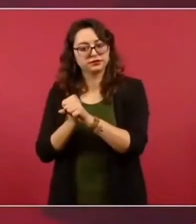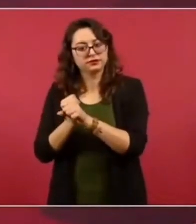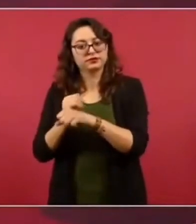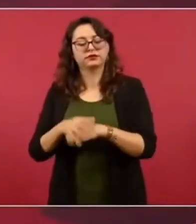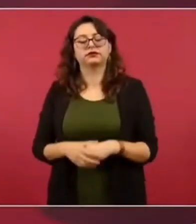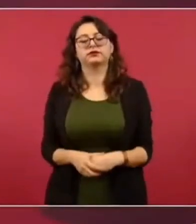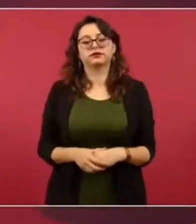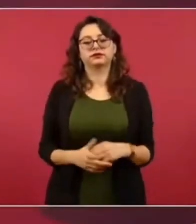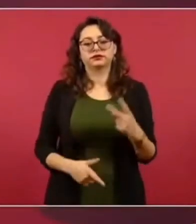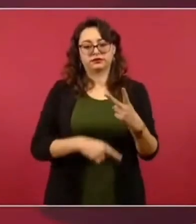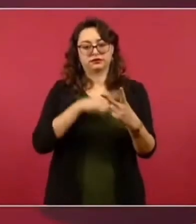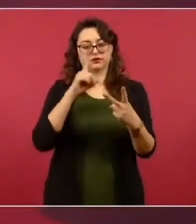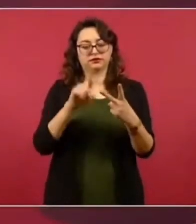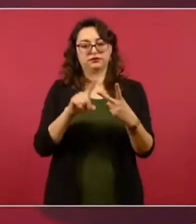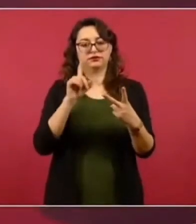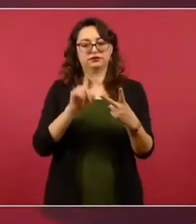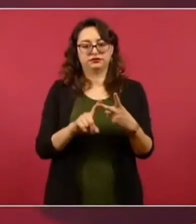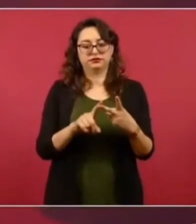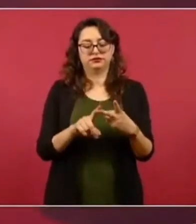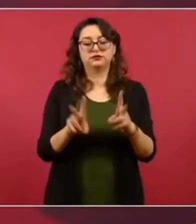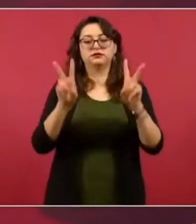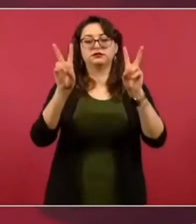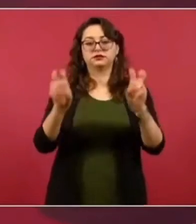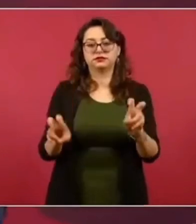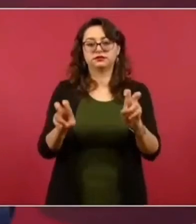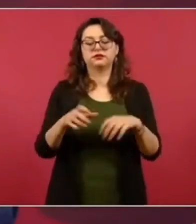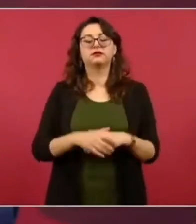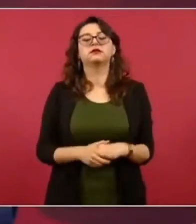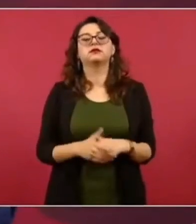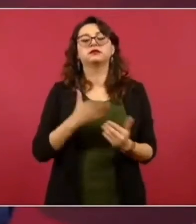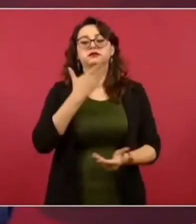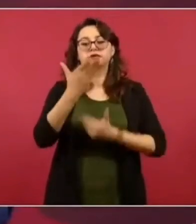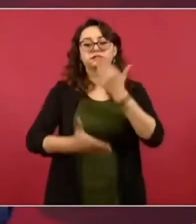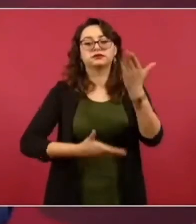servicios de protección privada.